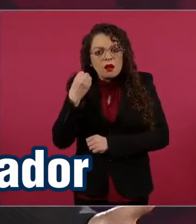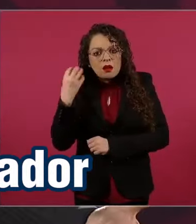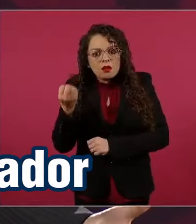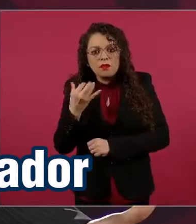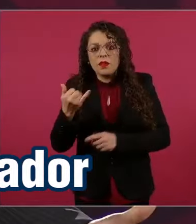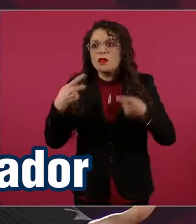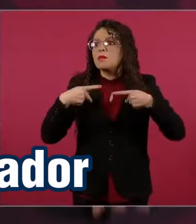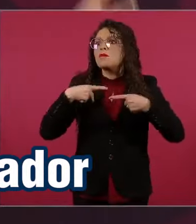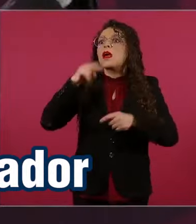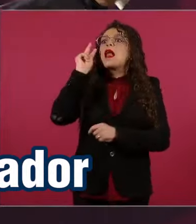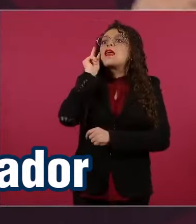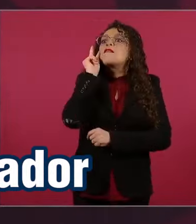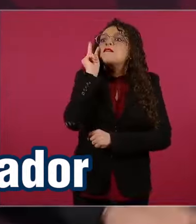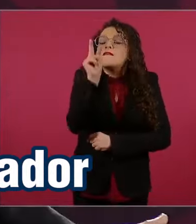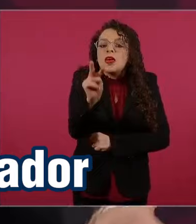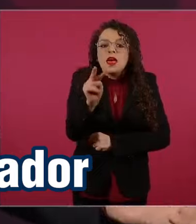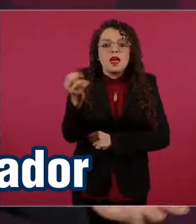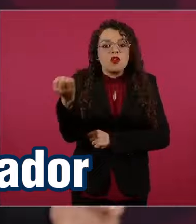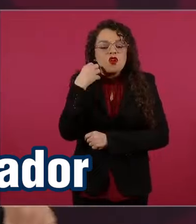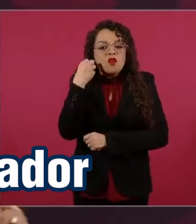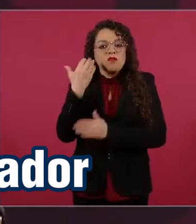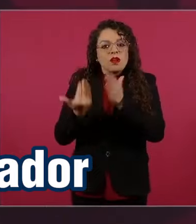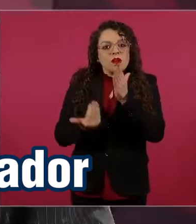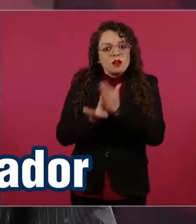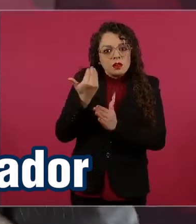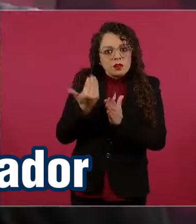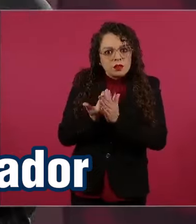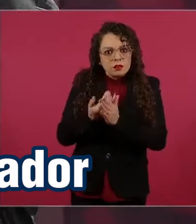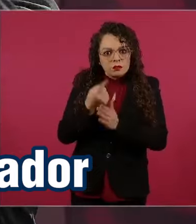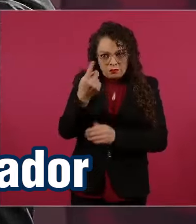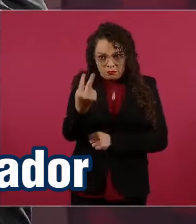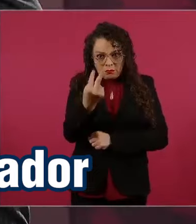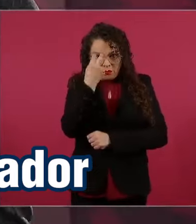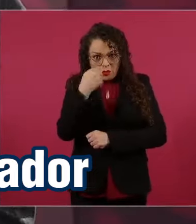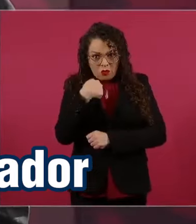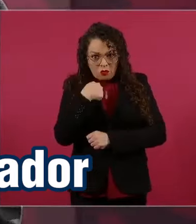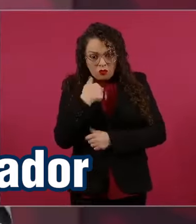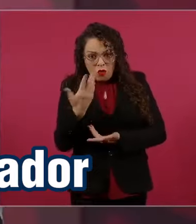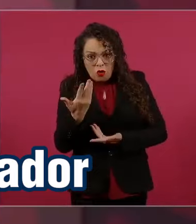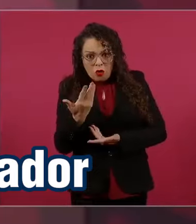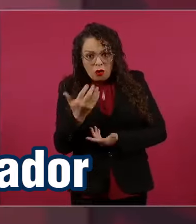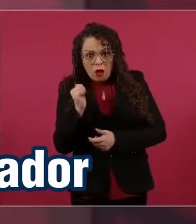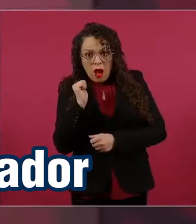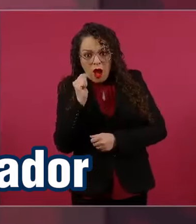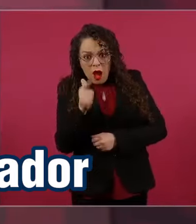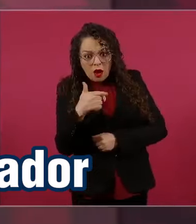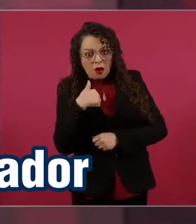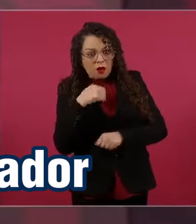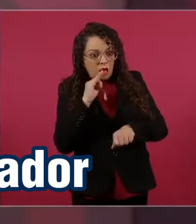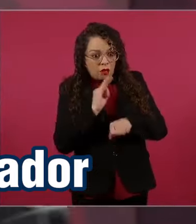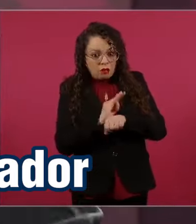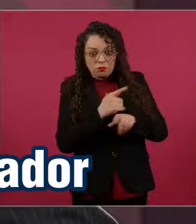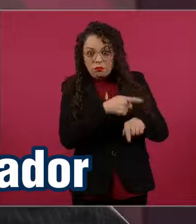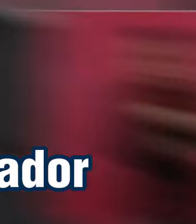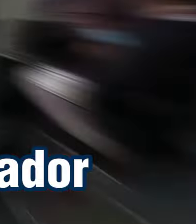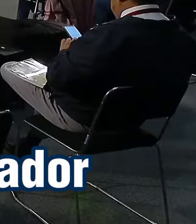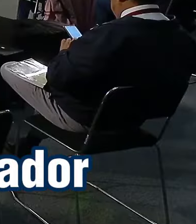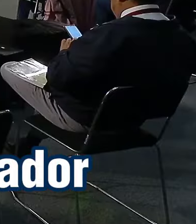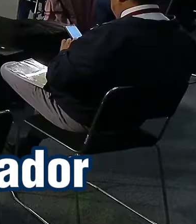a favor de Claudia Sheinbaum, candidata de Morena?